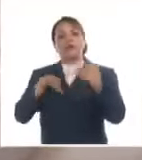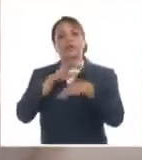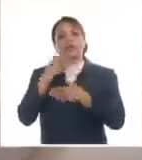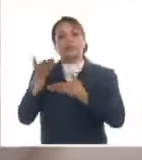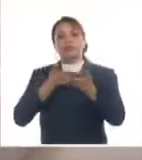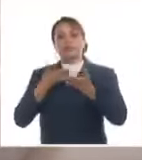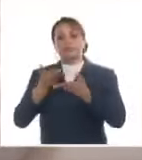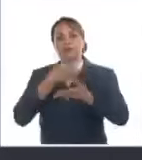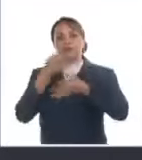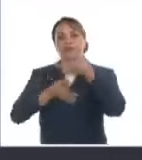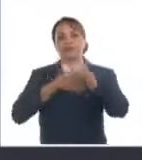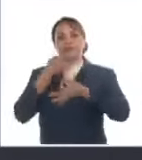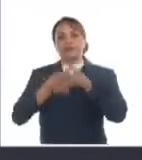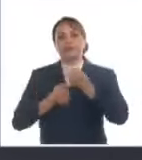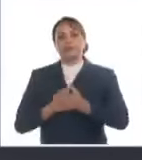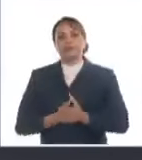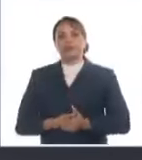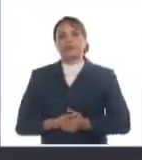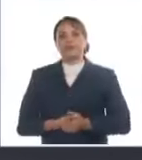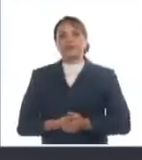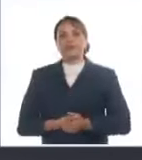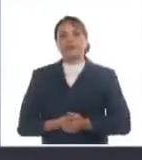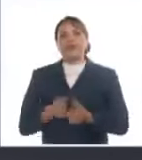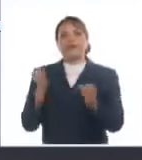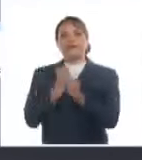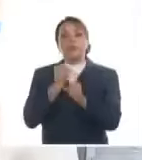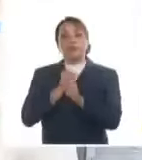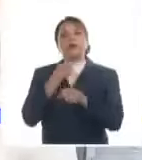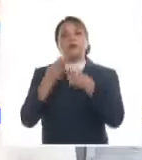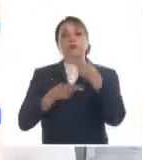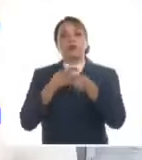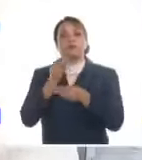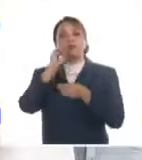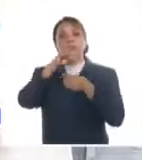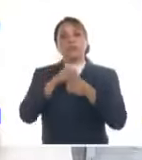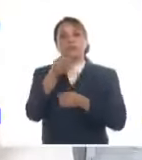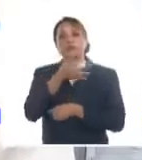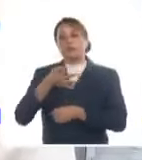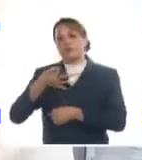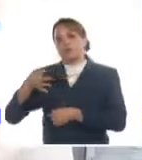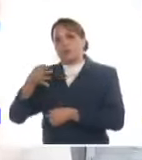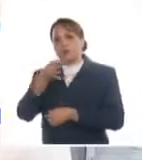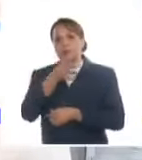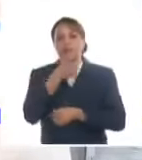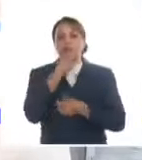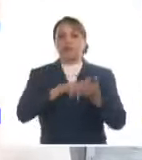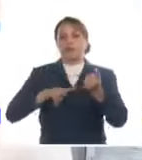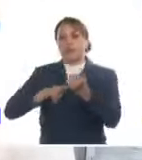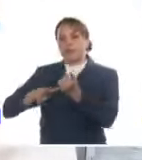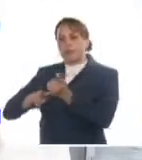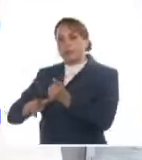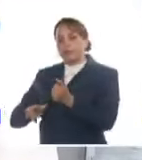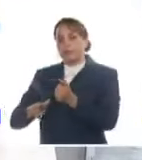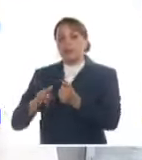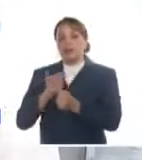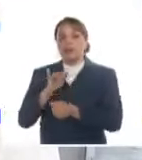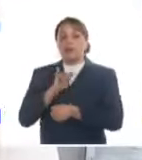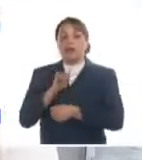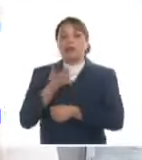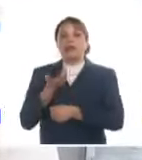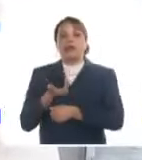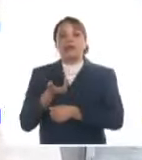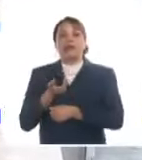en declaraciones a la prensa. En un trabajo que se está haciendo municipio a municipio, provincia a provincia, con el